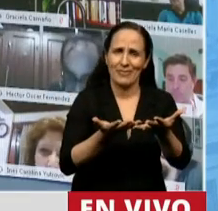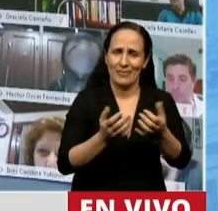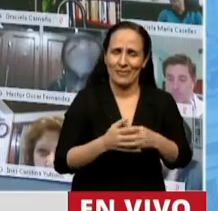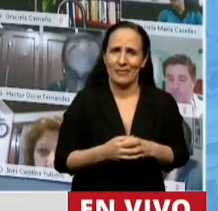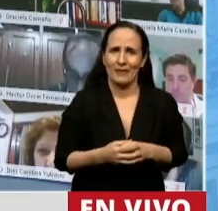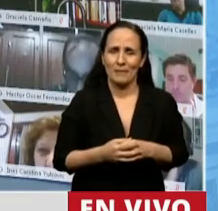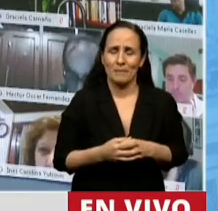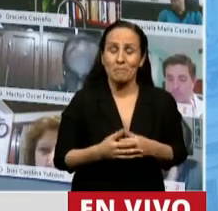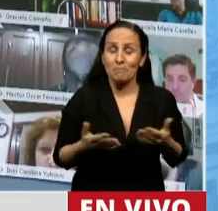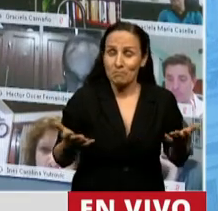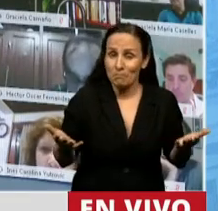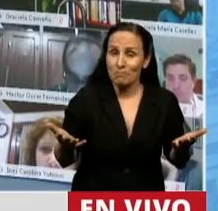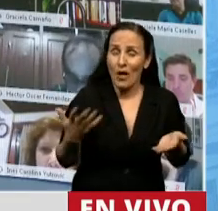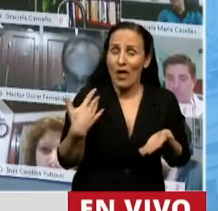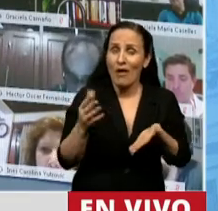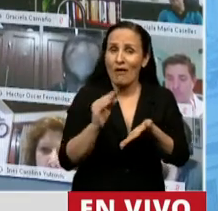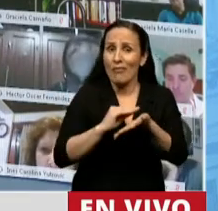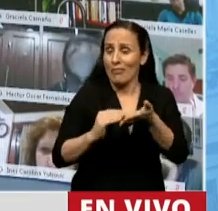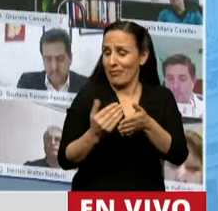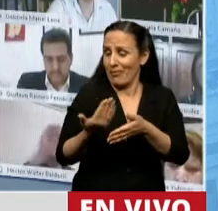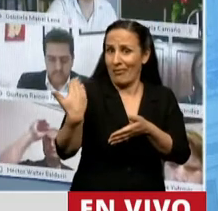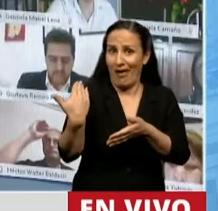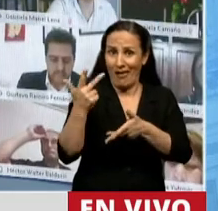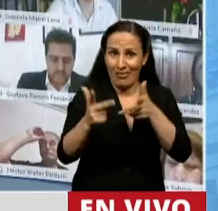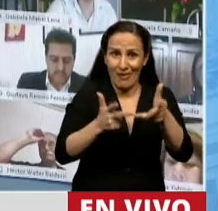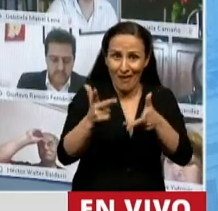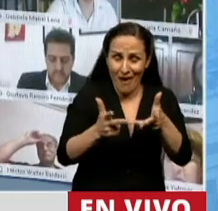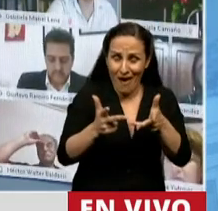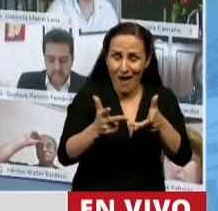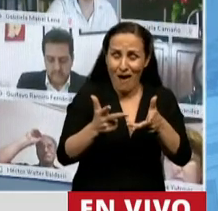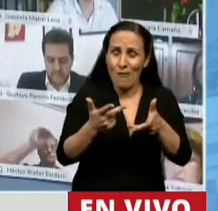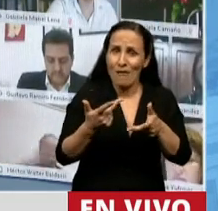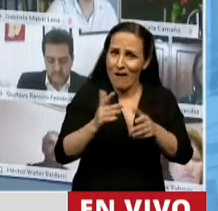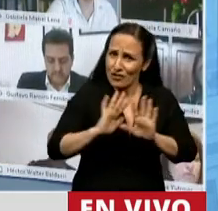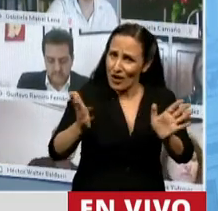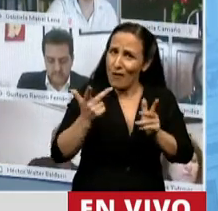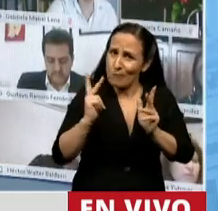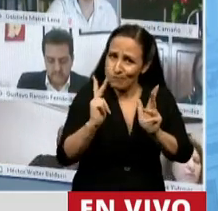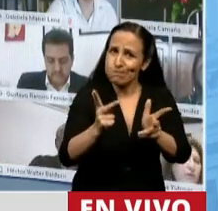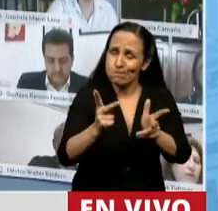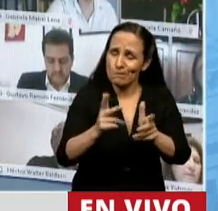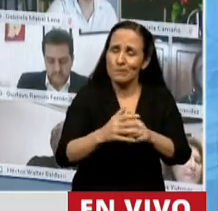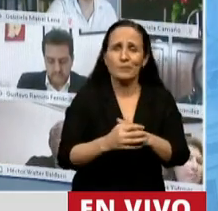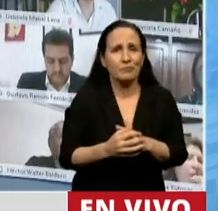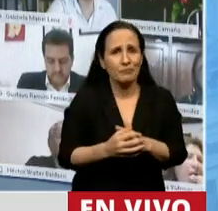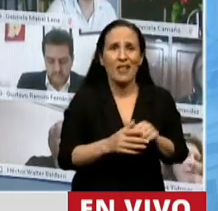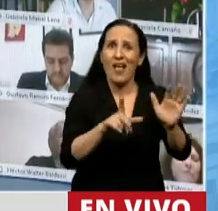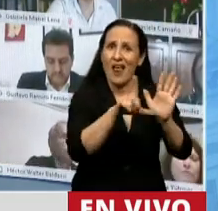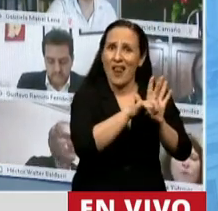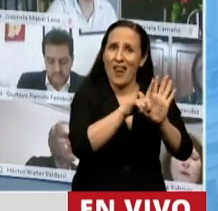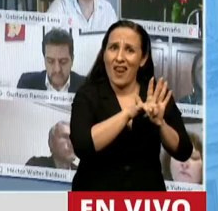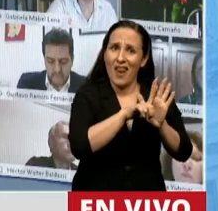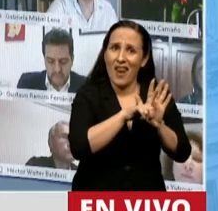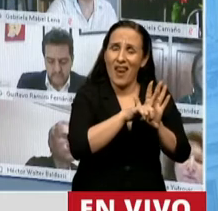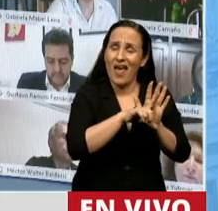diputados preopinantes lo manifestaron, la legislación de